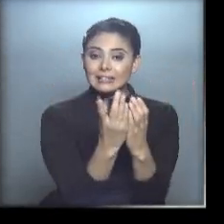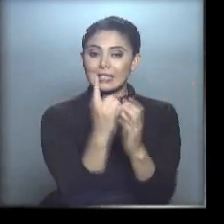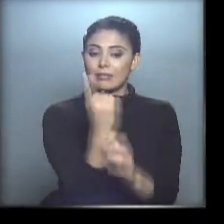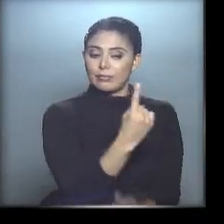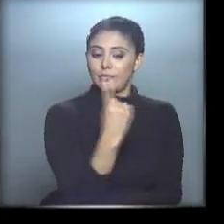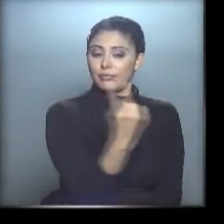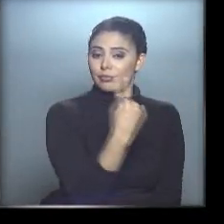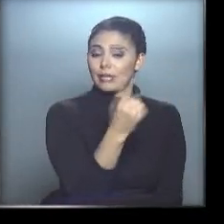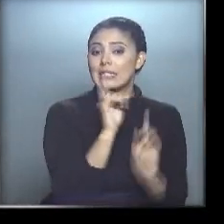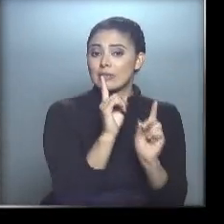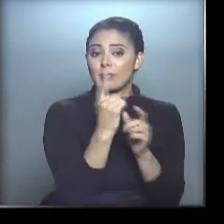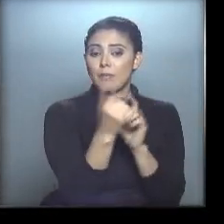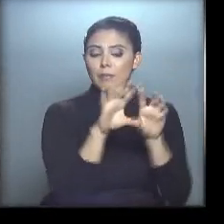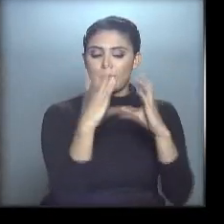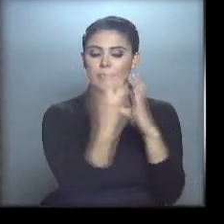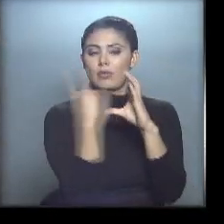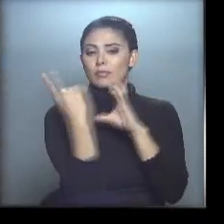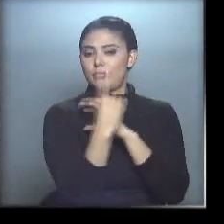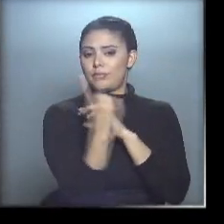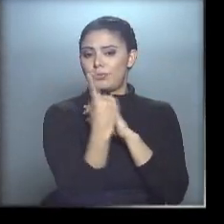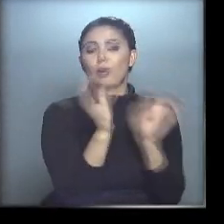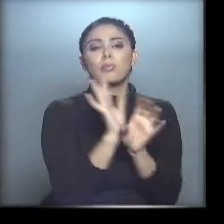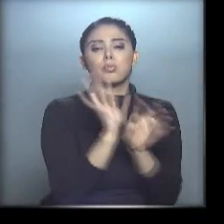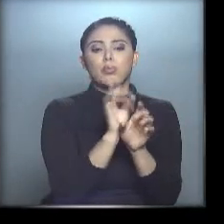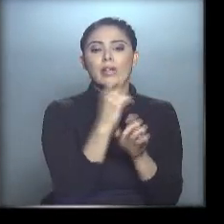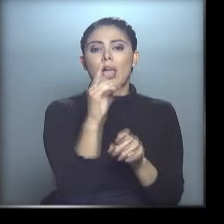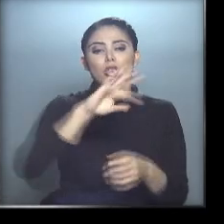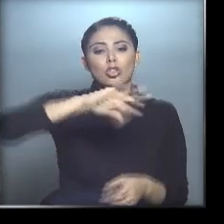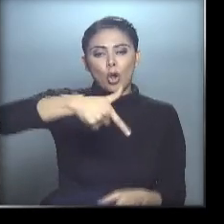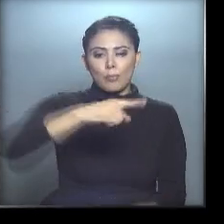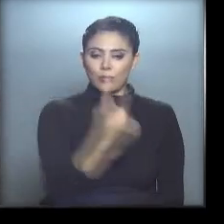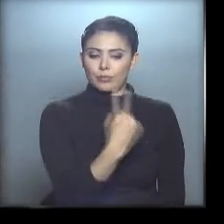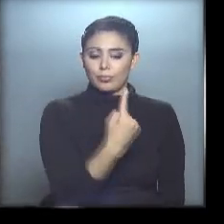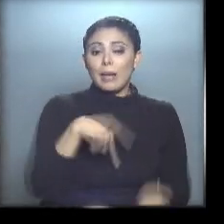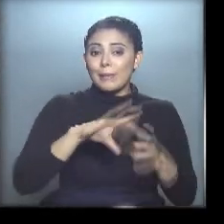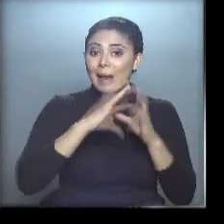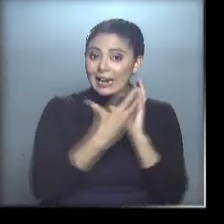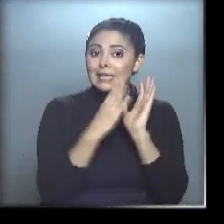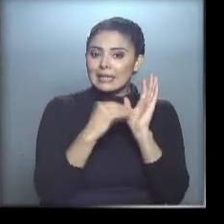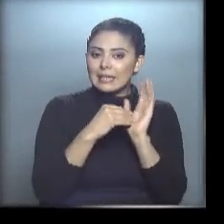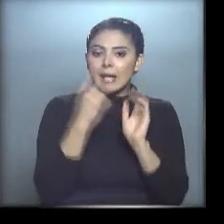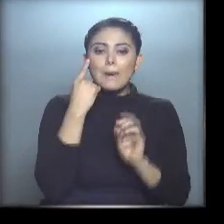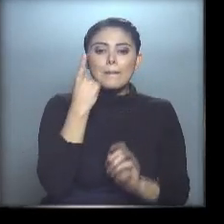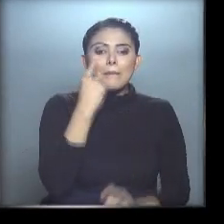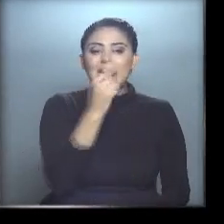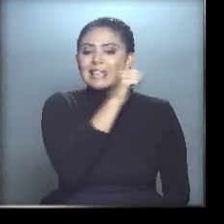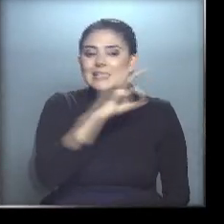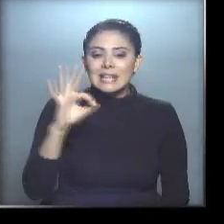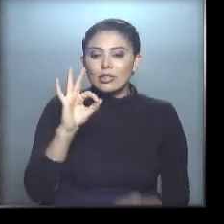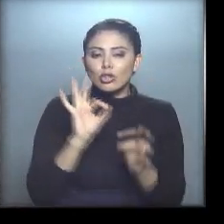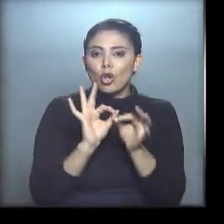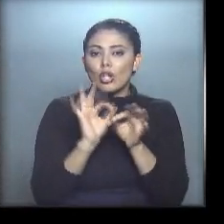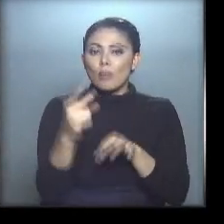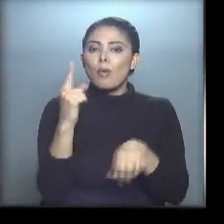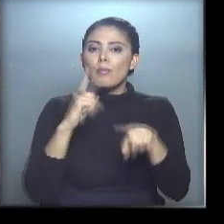todo el tiempo sobre su propio eje como si fueran trompos. La Tierra gira a 1.600 kilómetros por